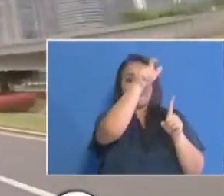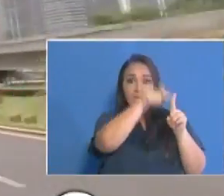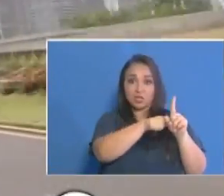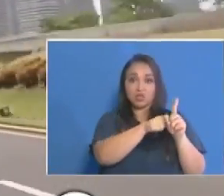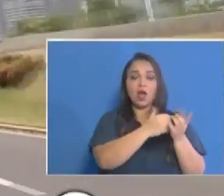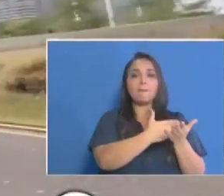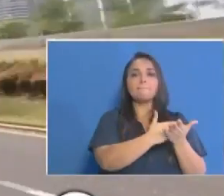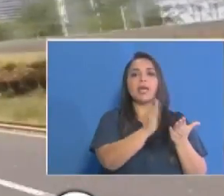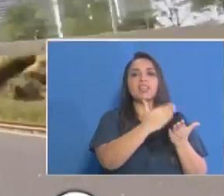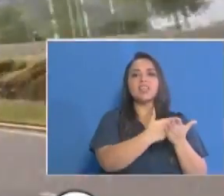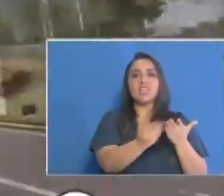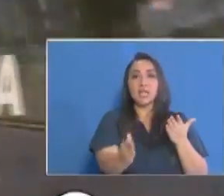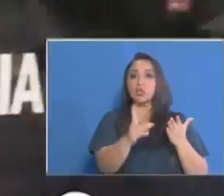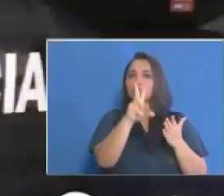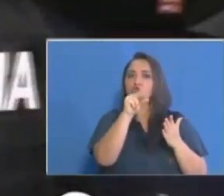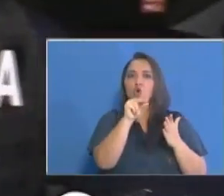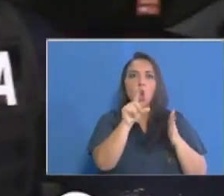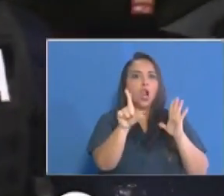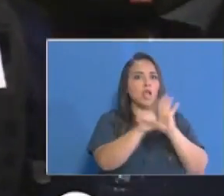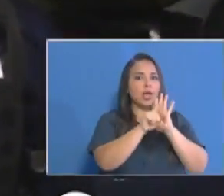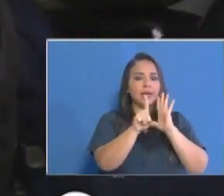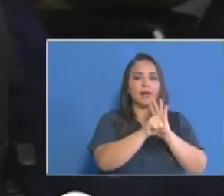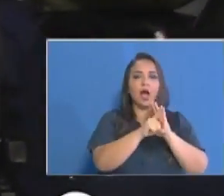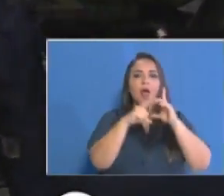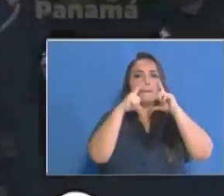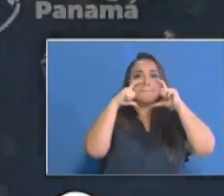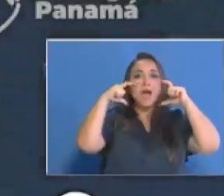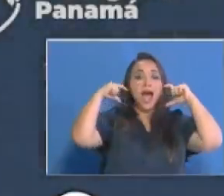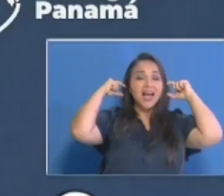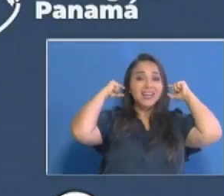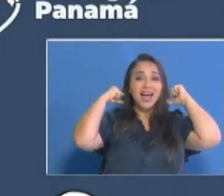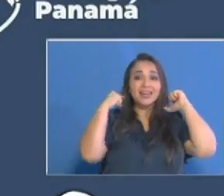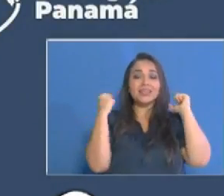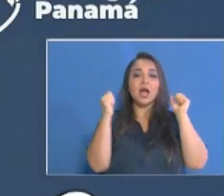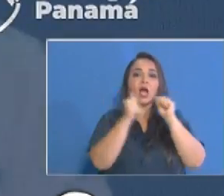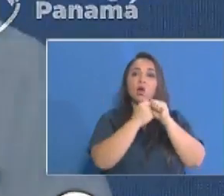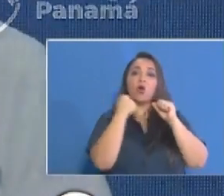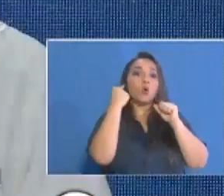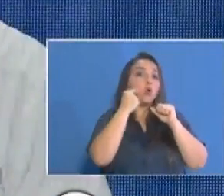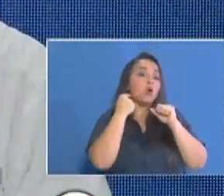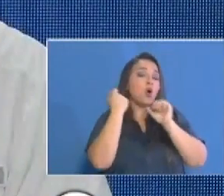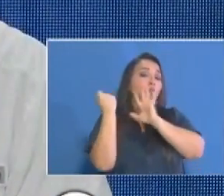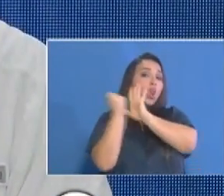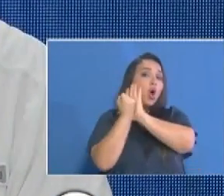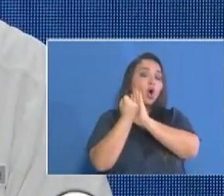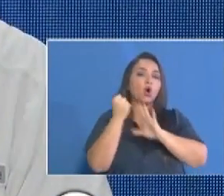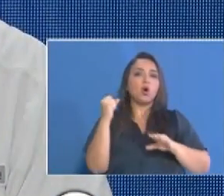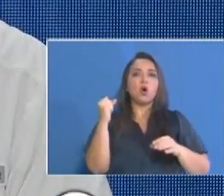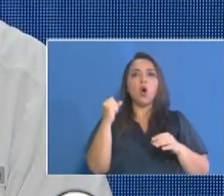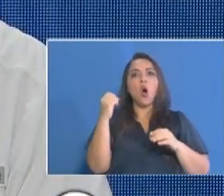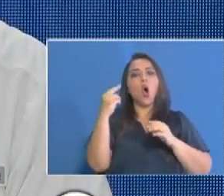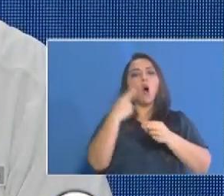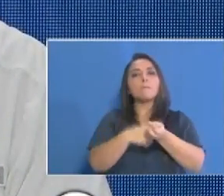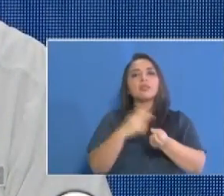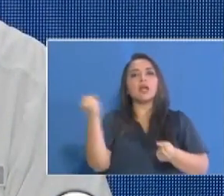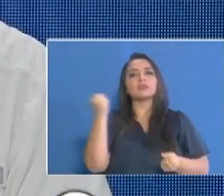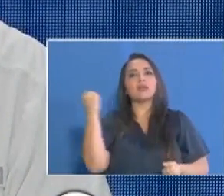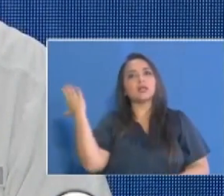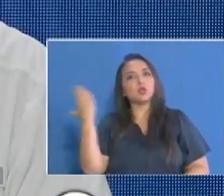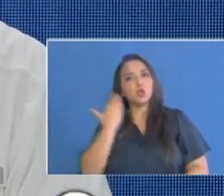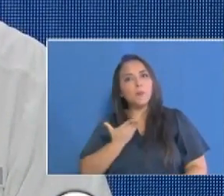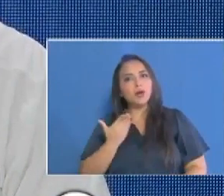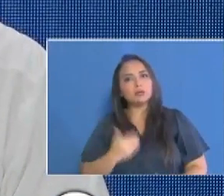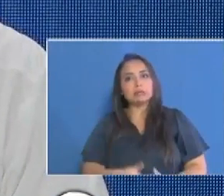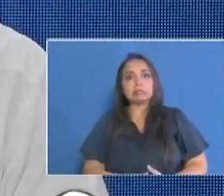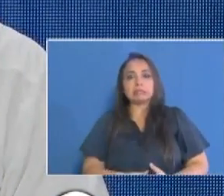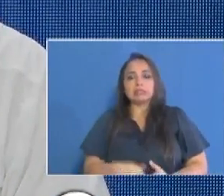ilegalmente mascarillas quirúrgicas con el logo del hospital Santo Tomás este caso ya está en